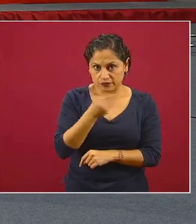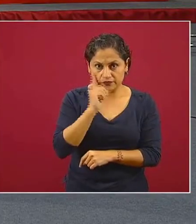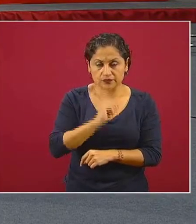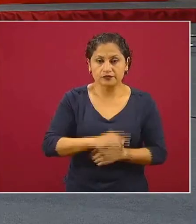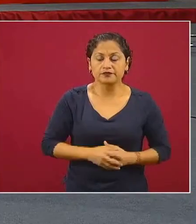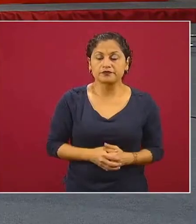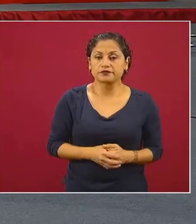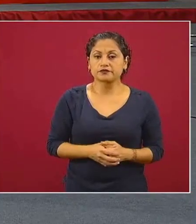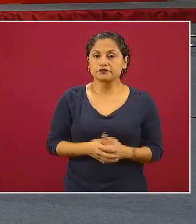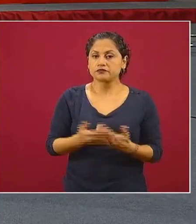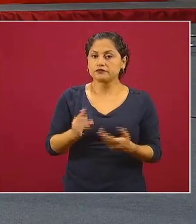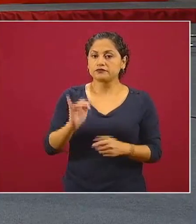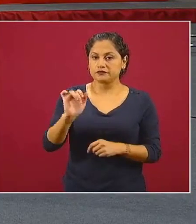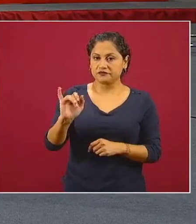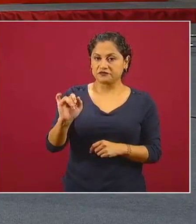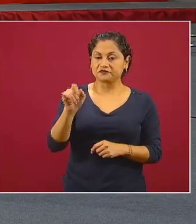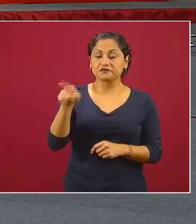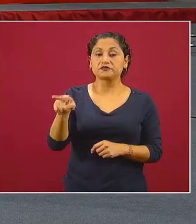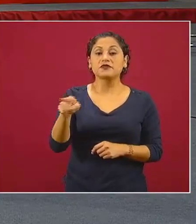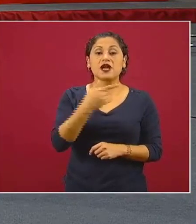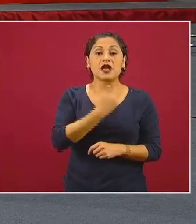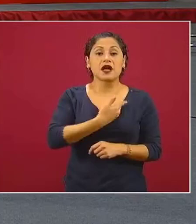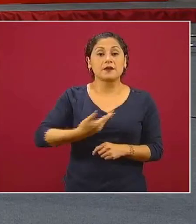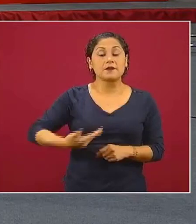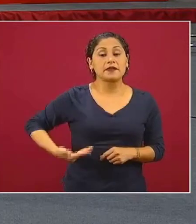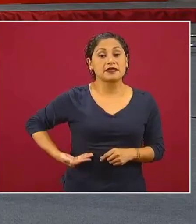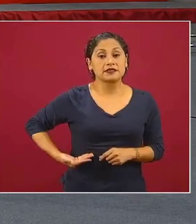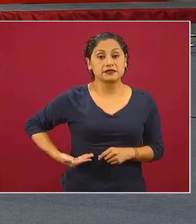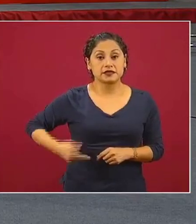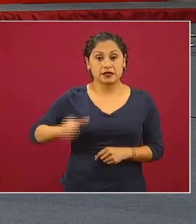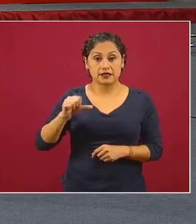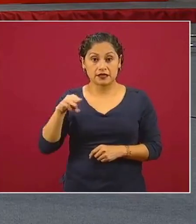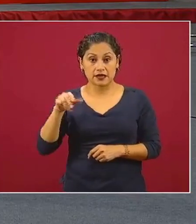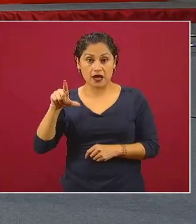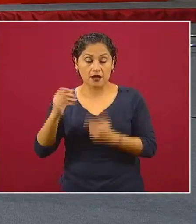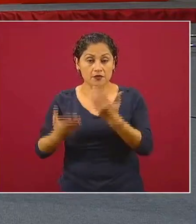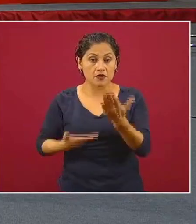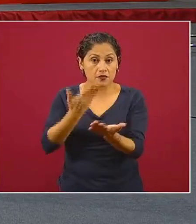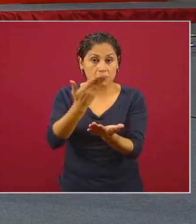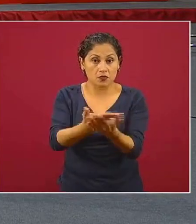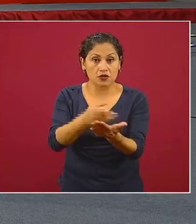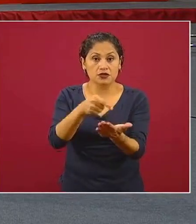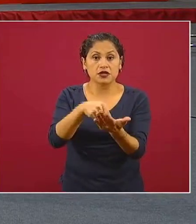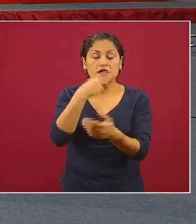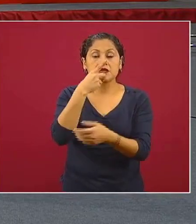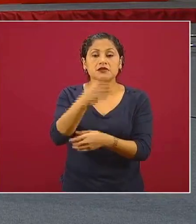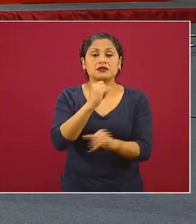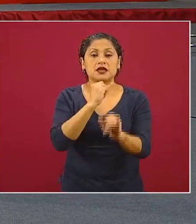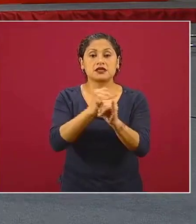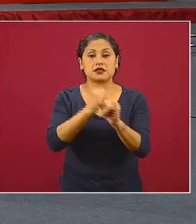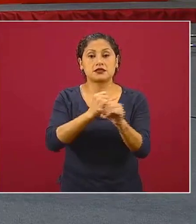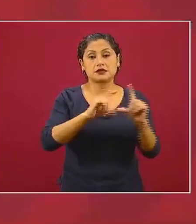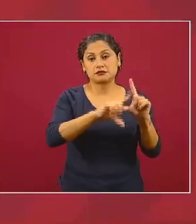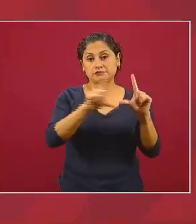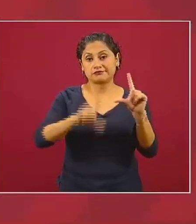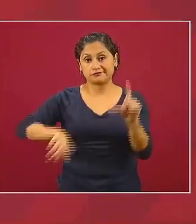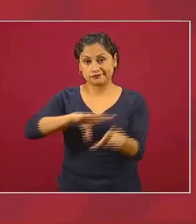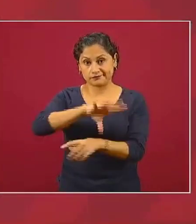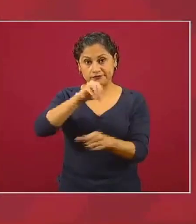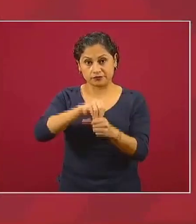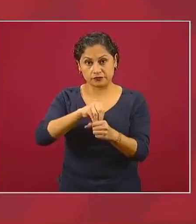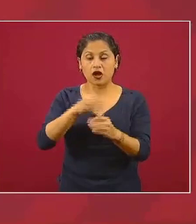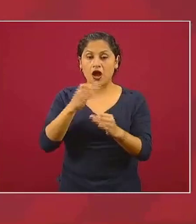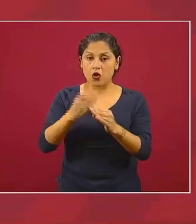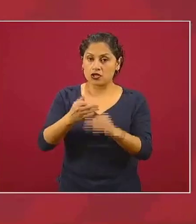López Obrador es precisamente internet para todos y se está trabajando en ello lo que sucedió ahora